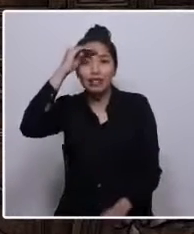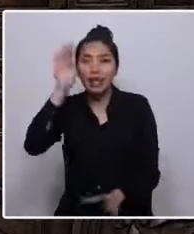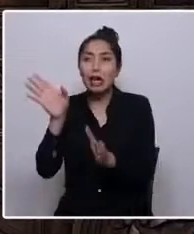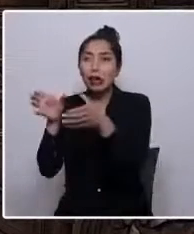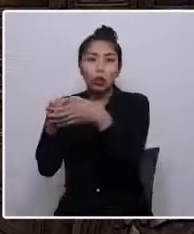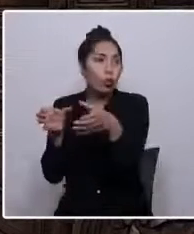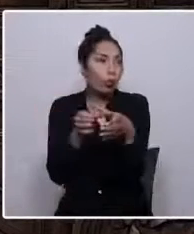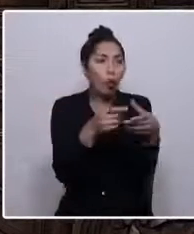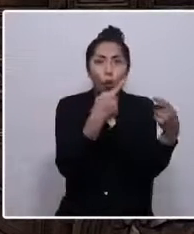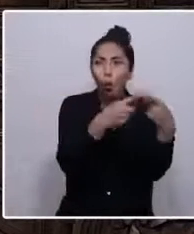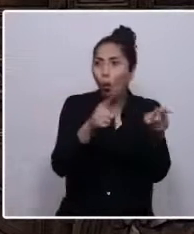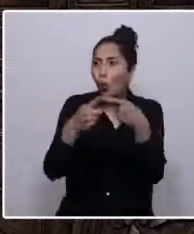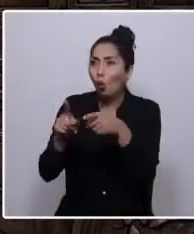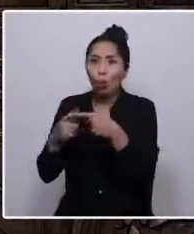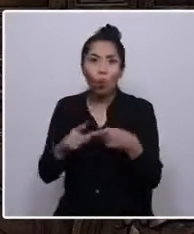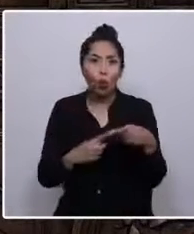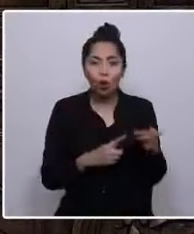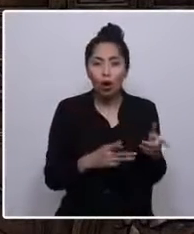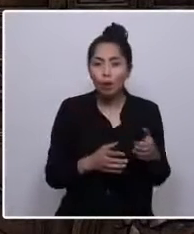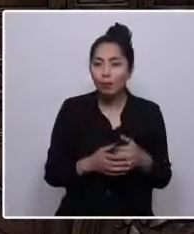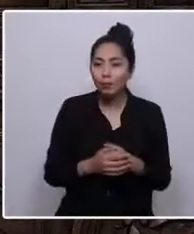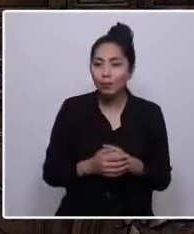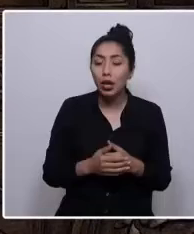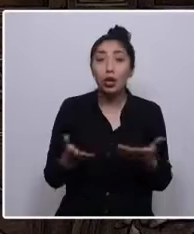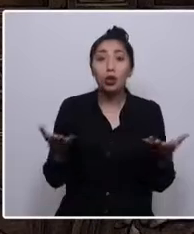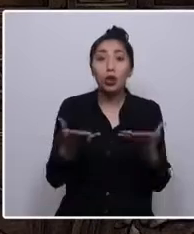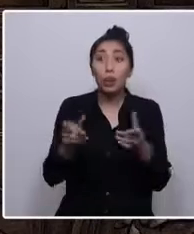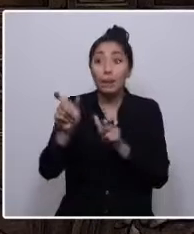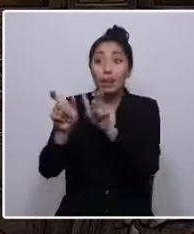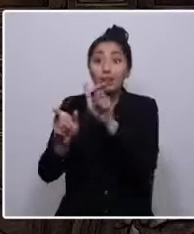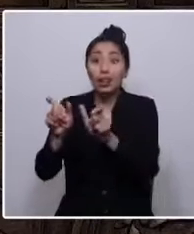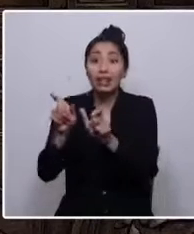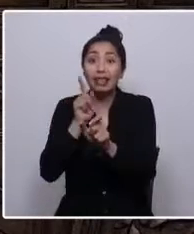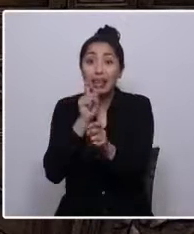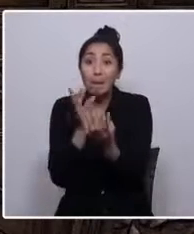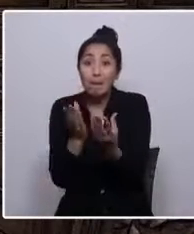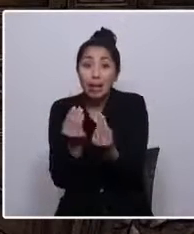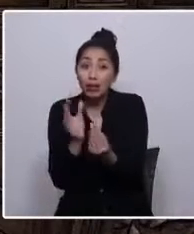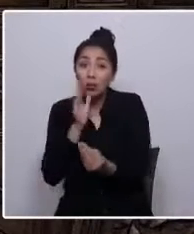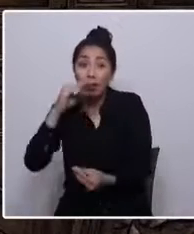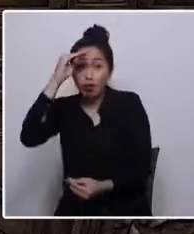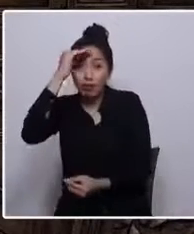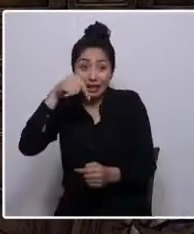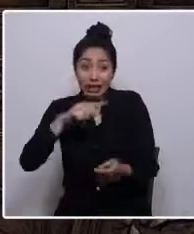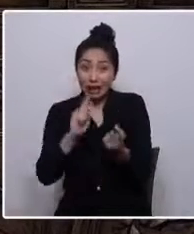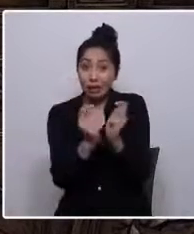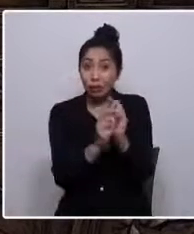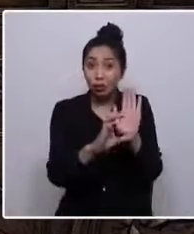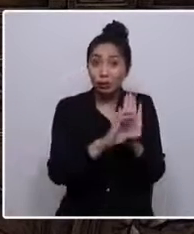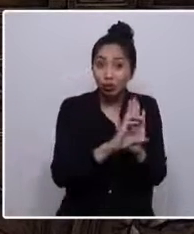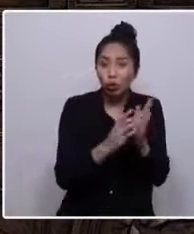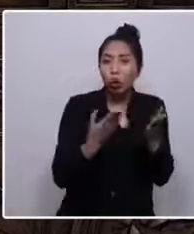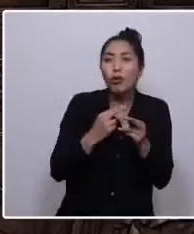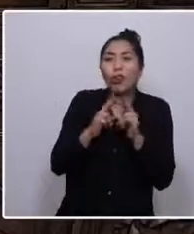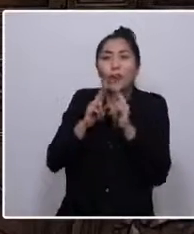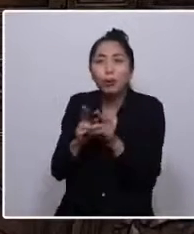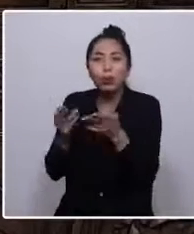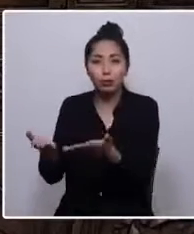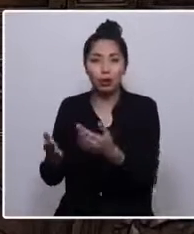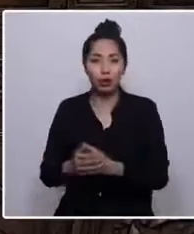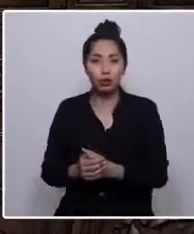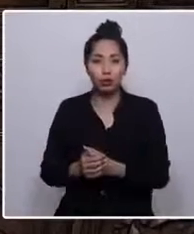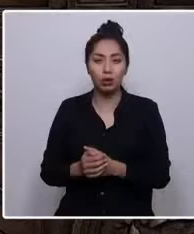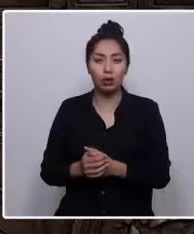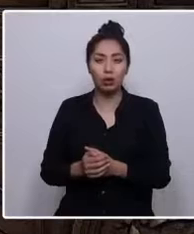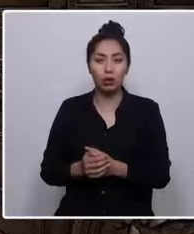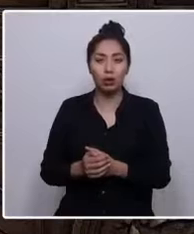a quienes tienen temor de este cambio constitucional? ¿Cómo tratar con las legítimas diferencias